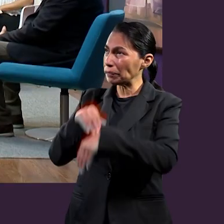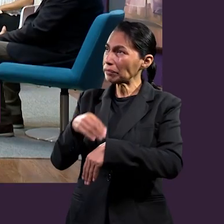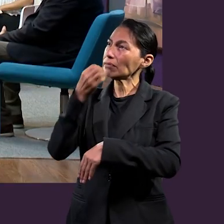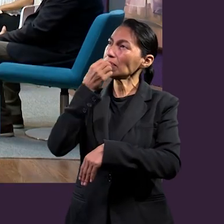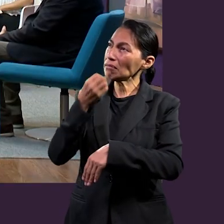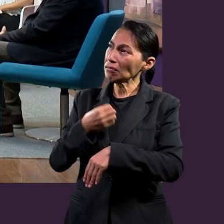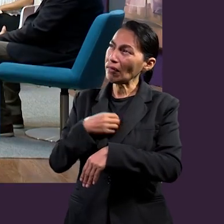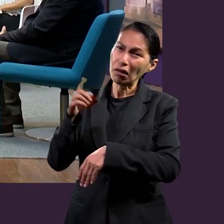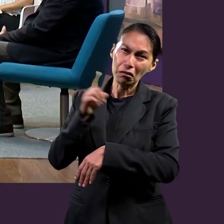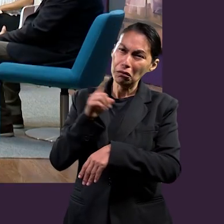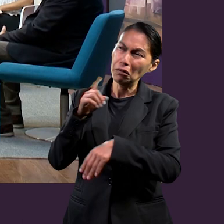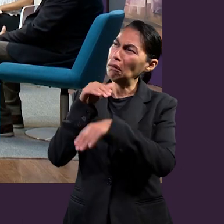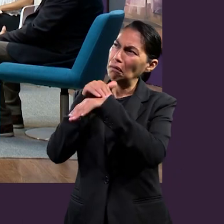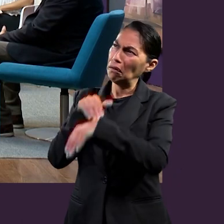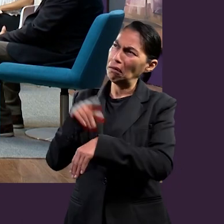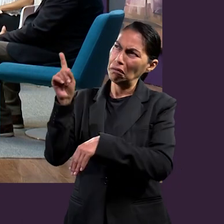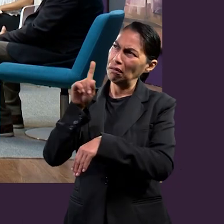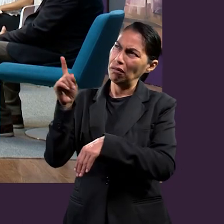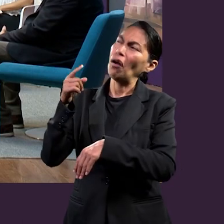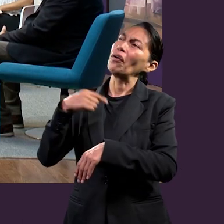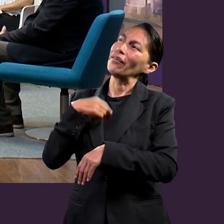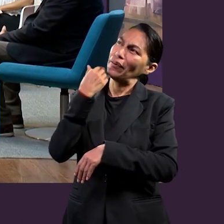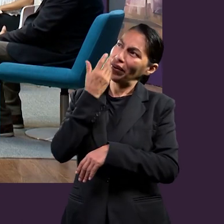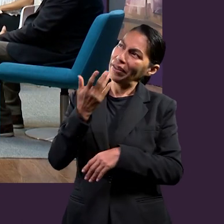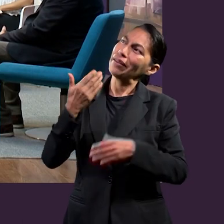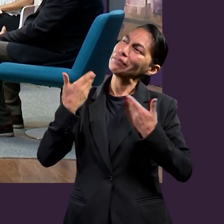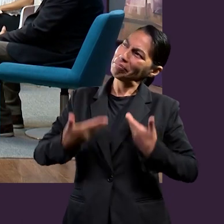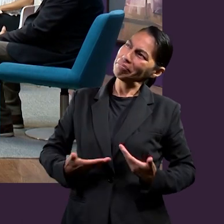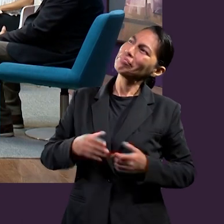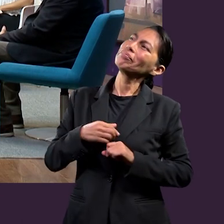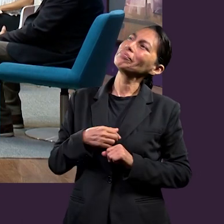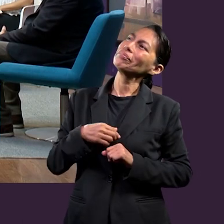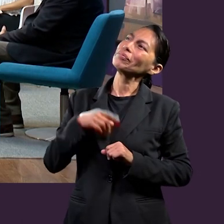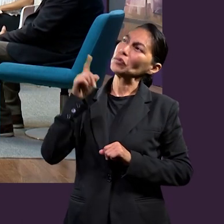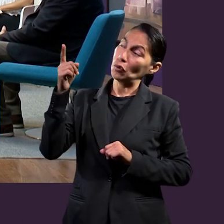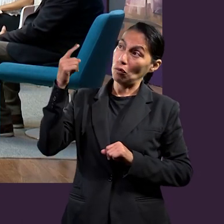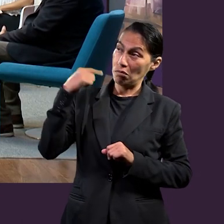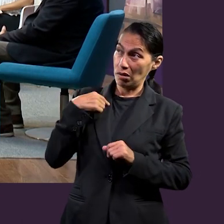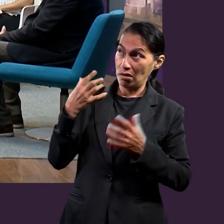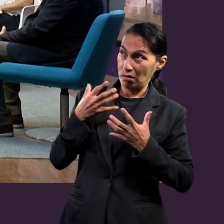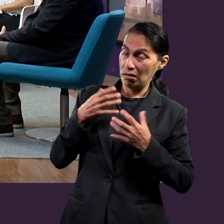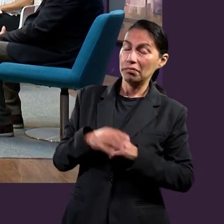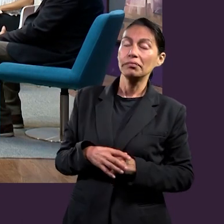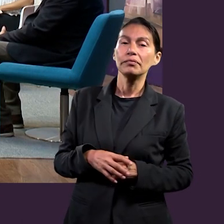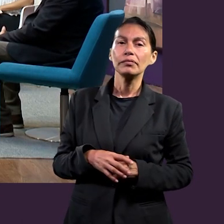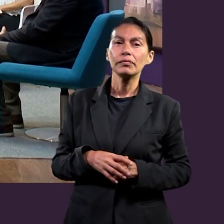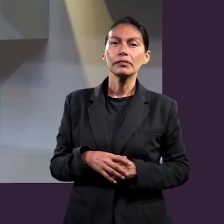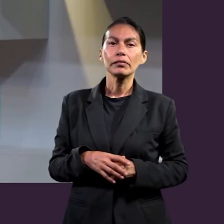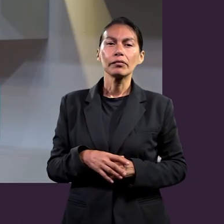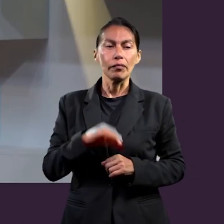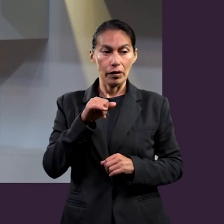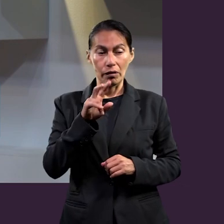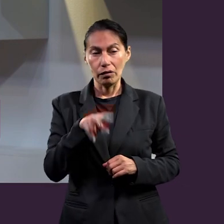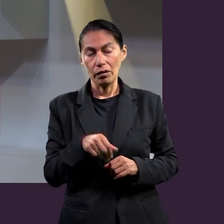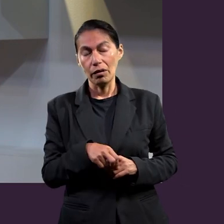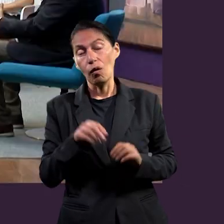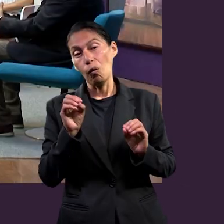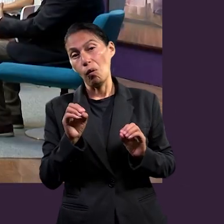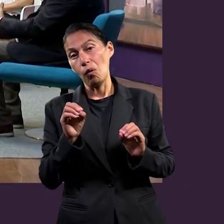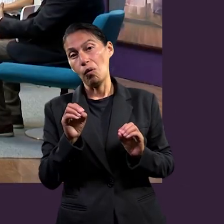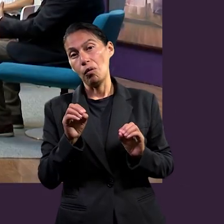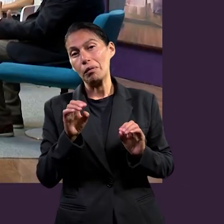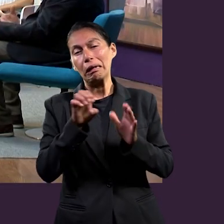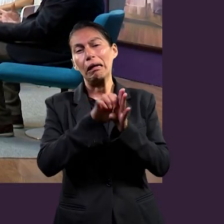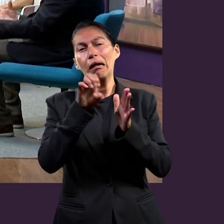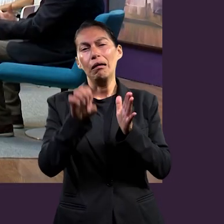pero no nos sometemos a él, entonces, Ah, no, señor, es que tiene que ser como yo quiera, porque pues yo soy así, ¿no? O quizá también el